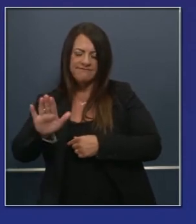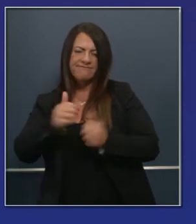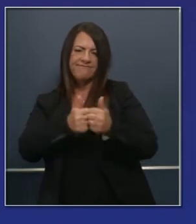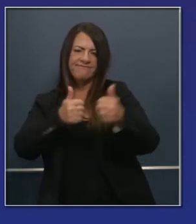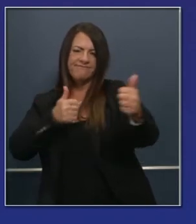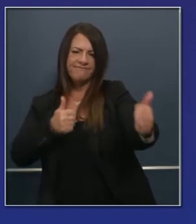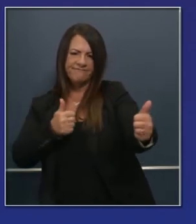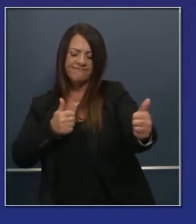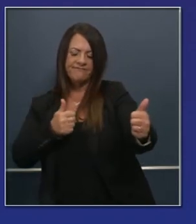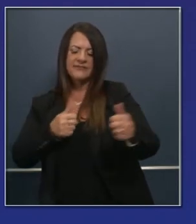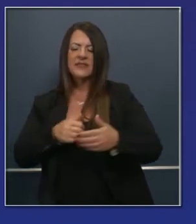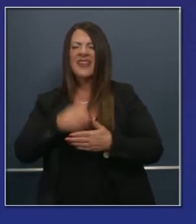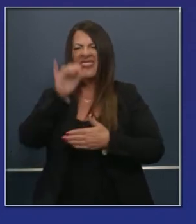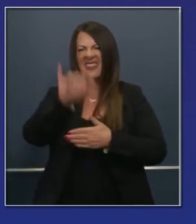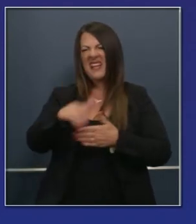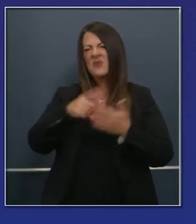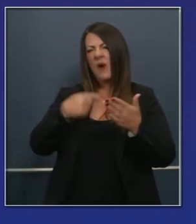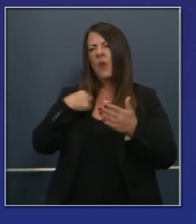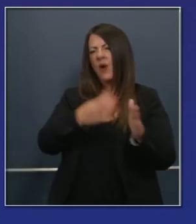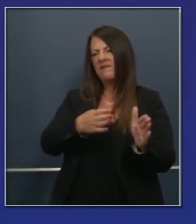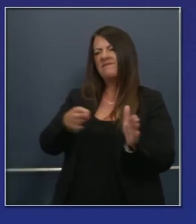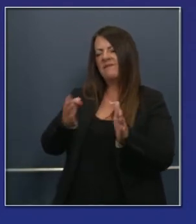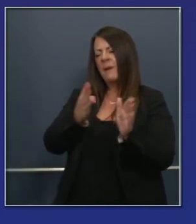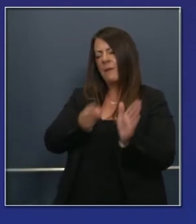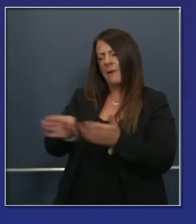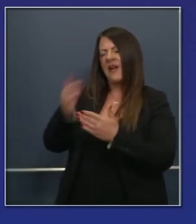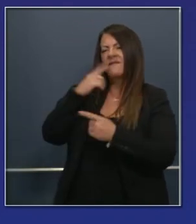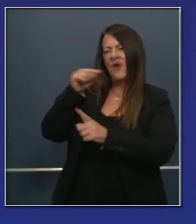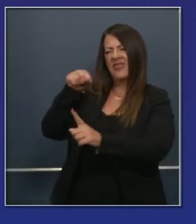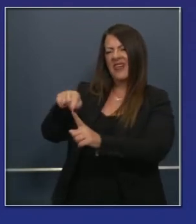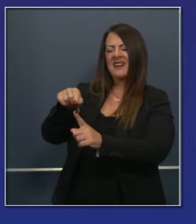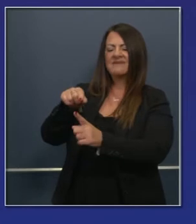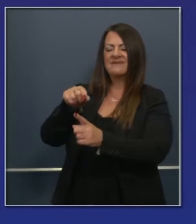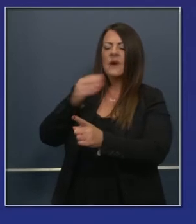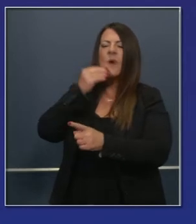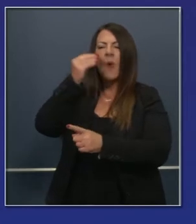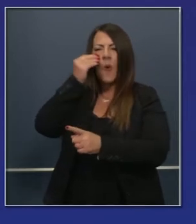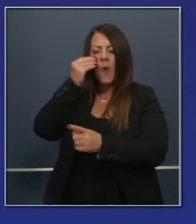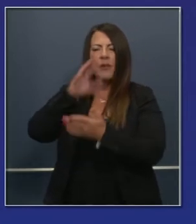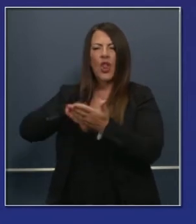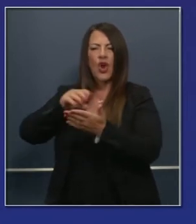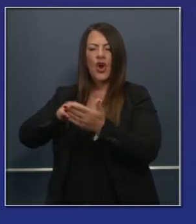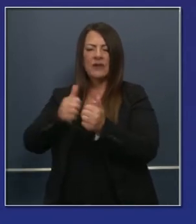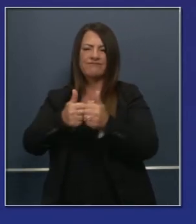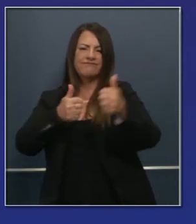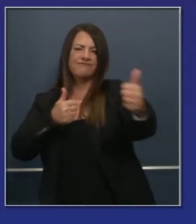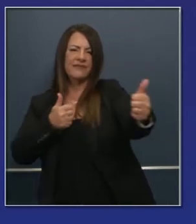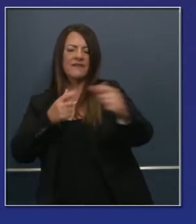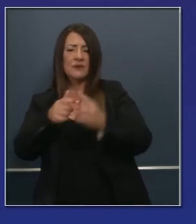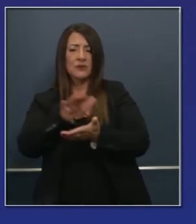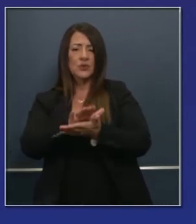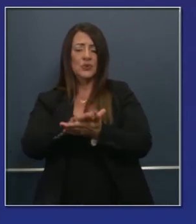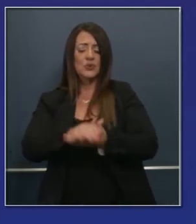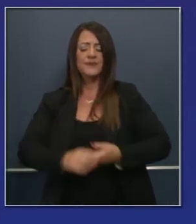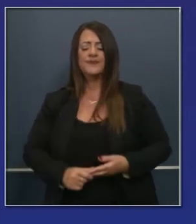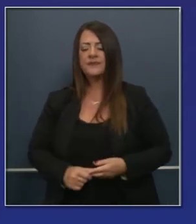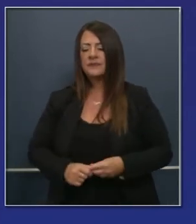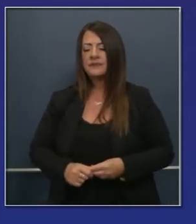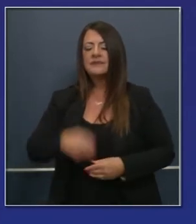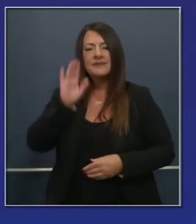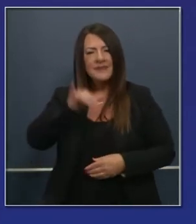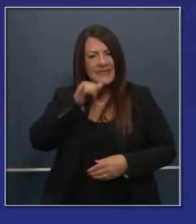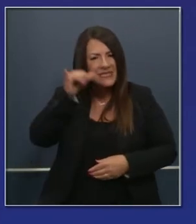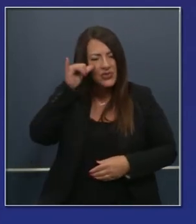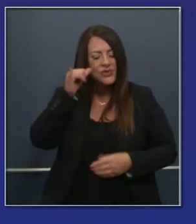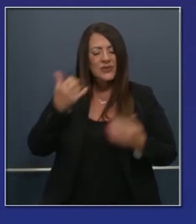Y para eso nos estamos preparando, por eso estamos concentrados sobremanera sobre ello. En algunos casos, el